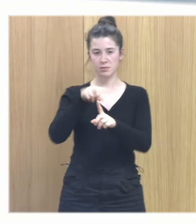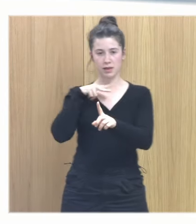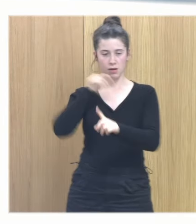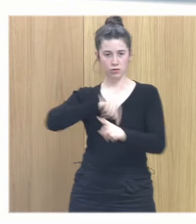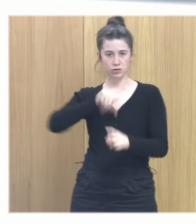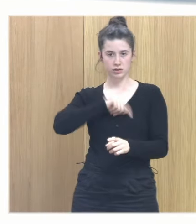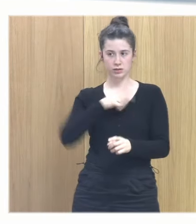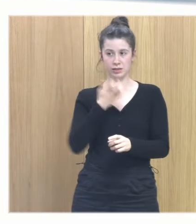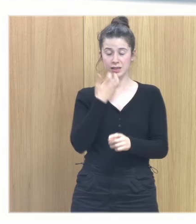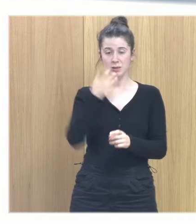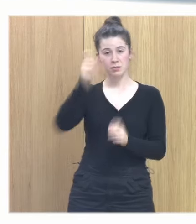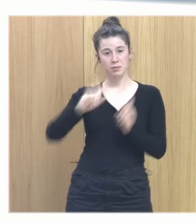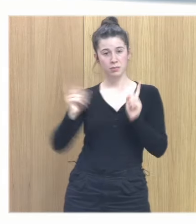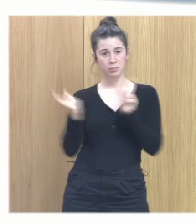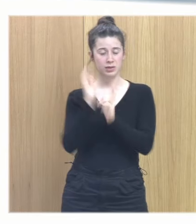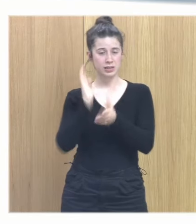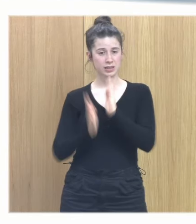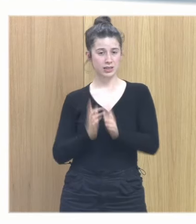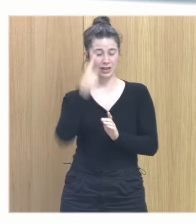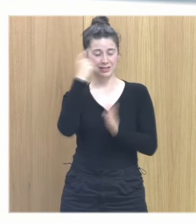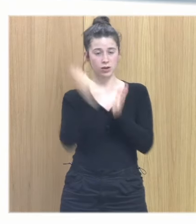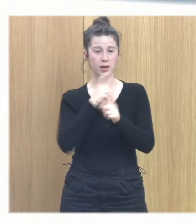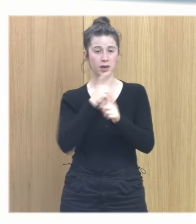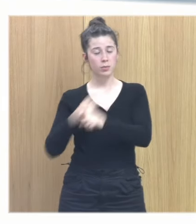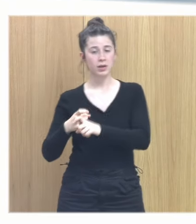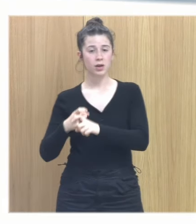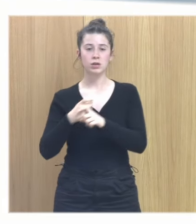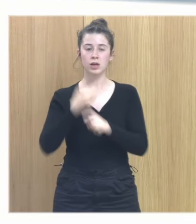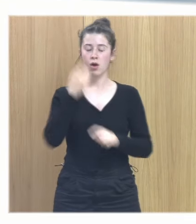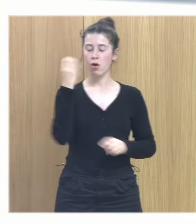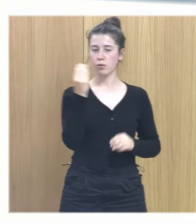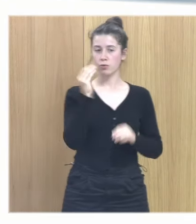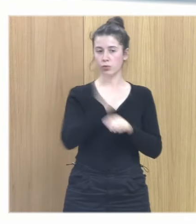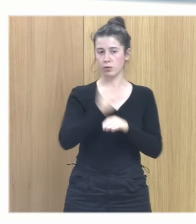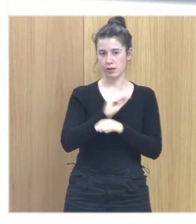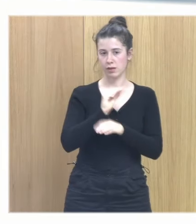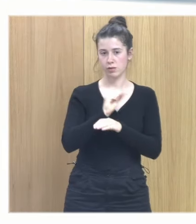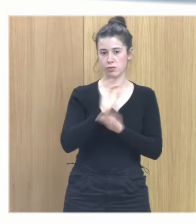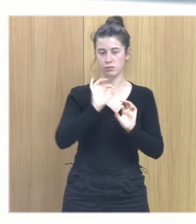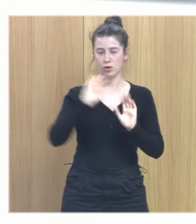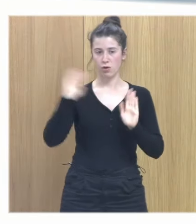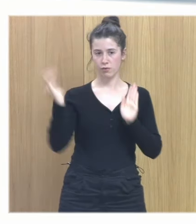historias de trauma complejo hay que tener cuidado con esa maravillosa técnica llamada confrontación